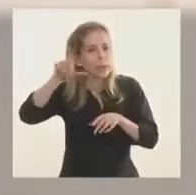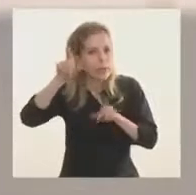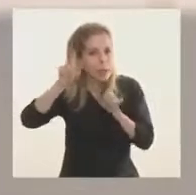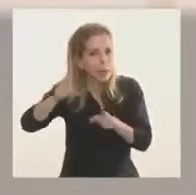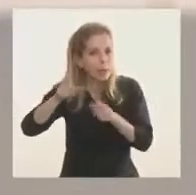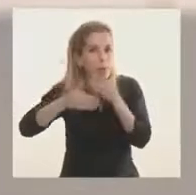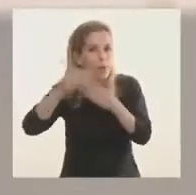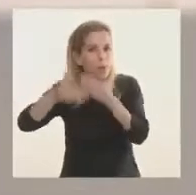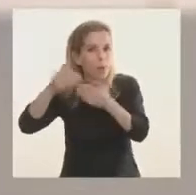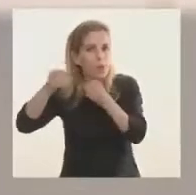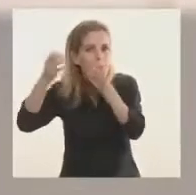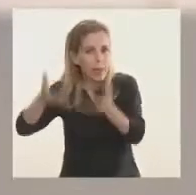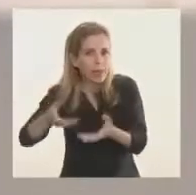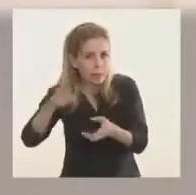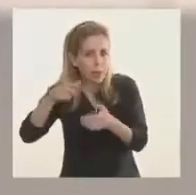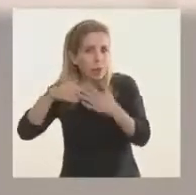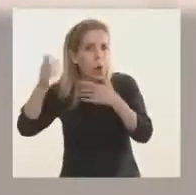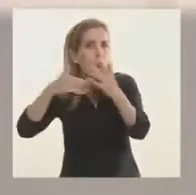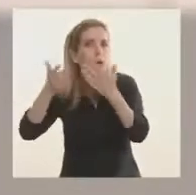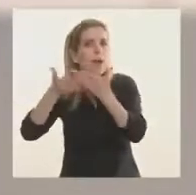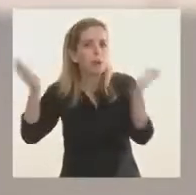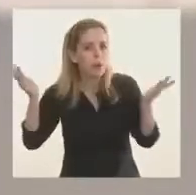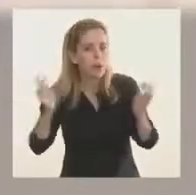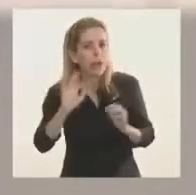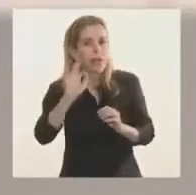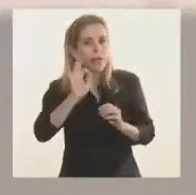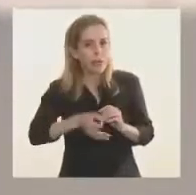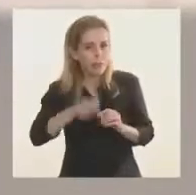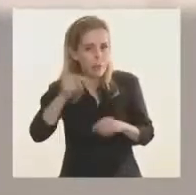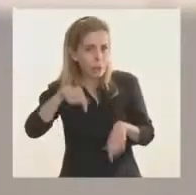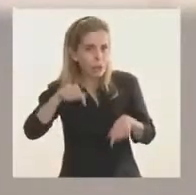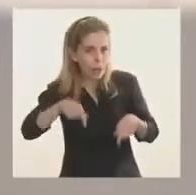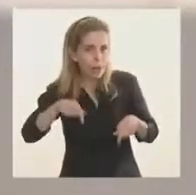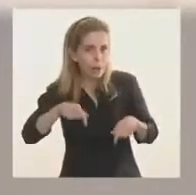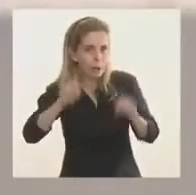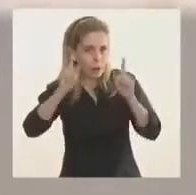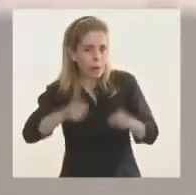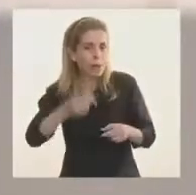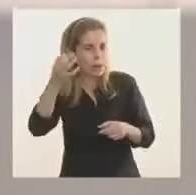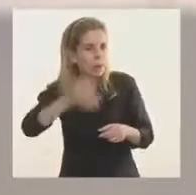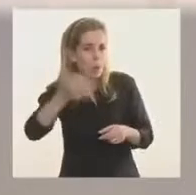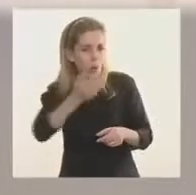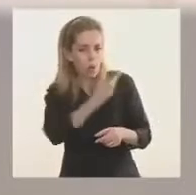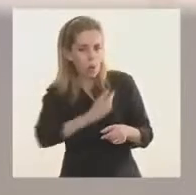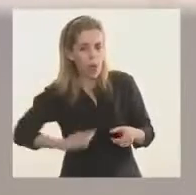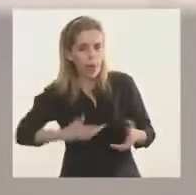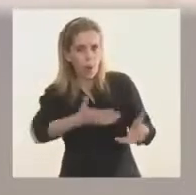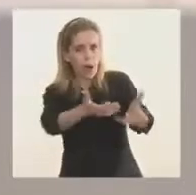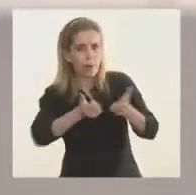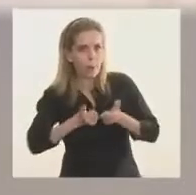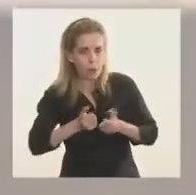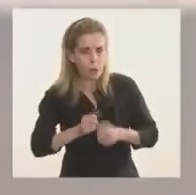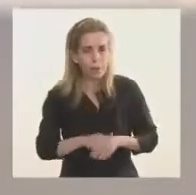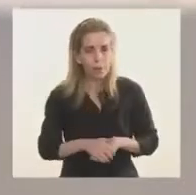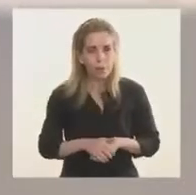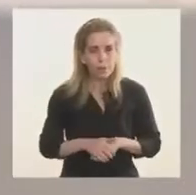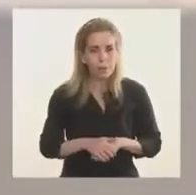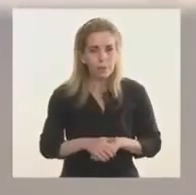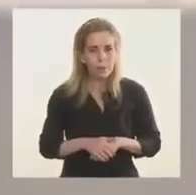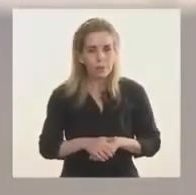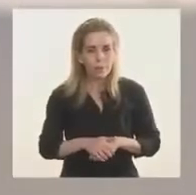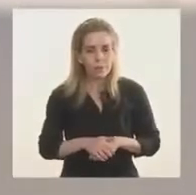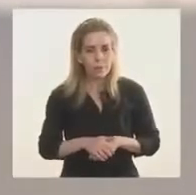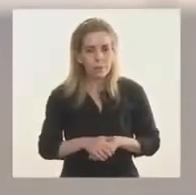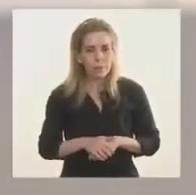ritmo y que va avanzando. Sabemos que también en estas cosas vamos a contar con su acompañamiento. y